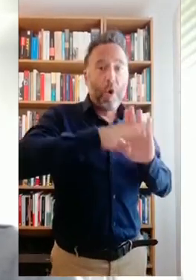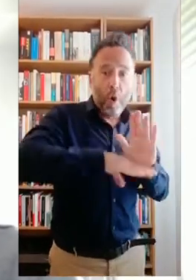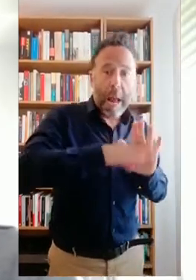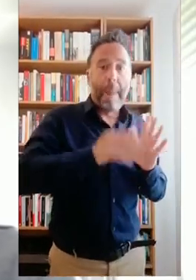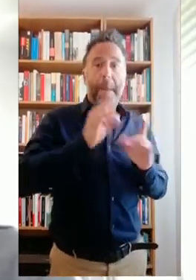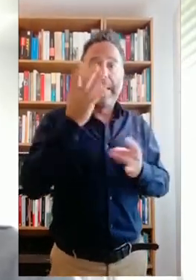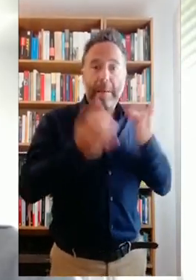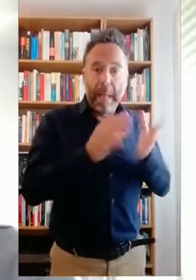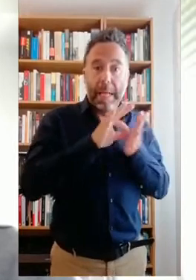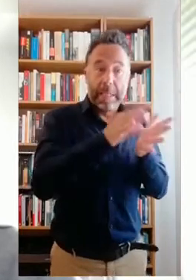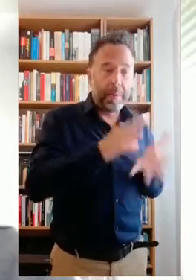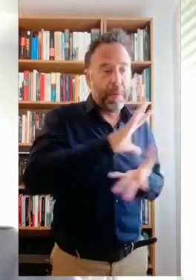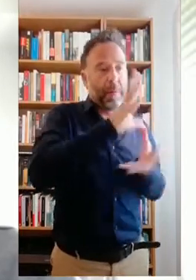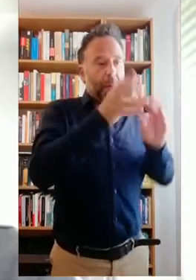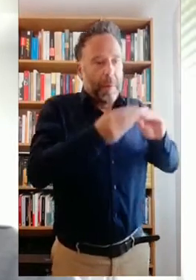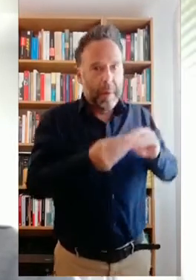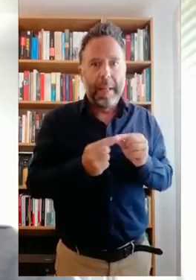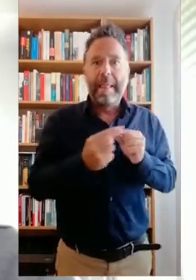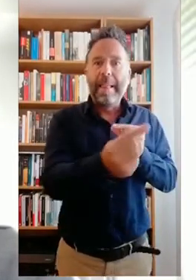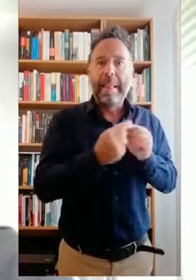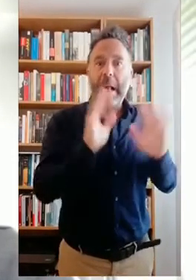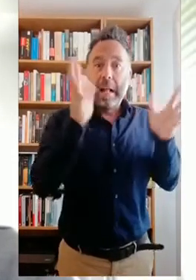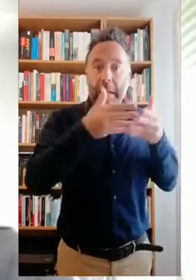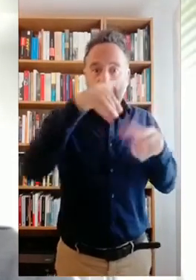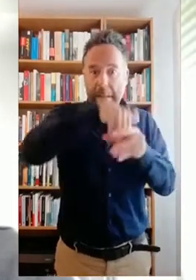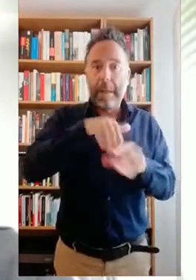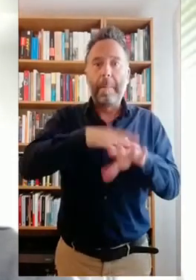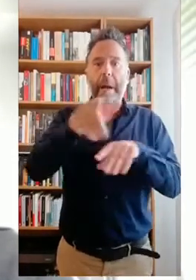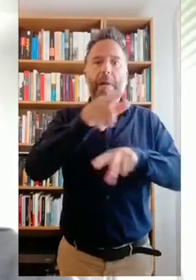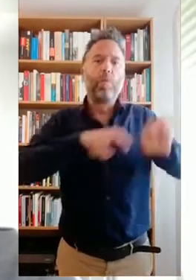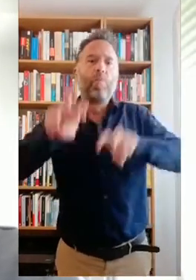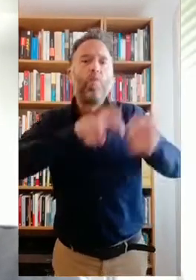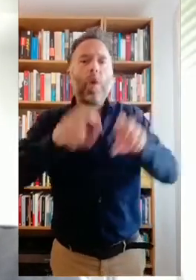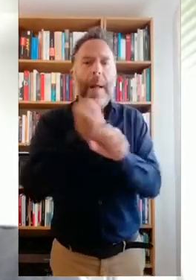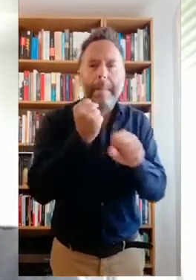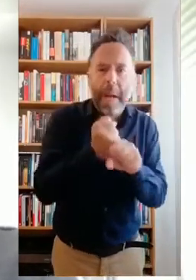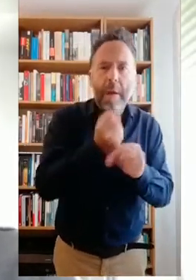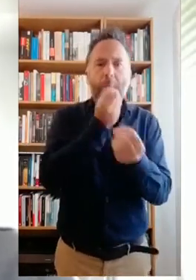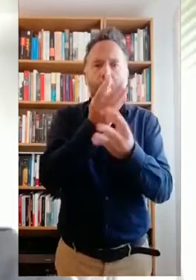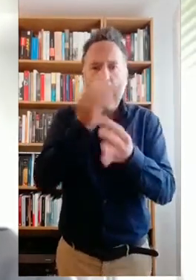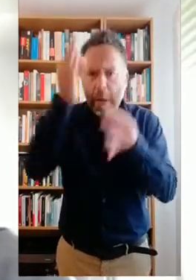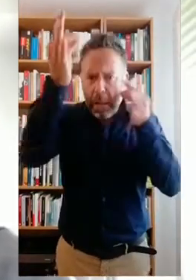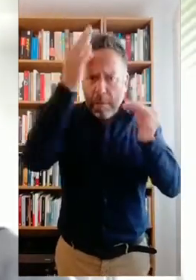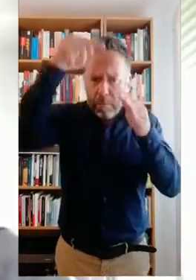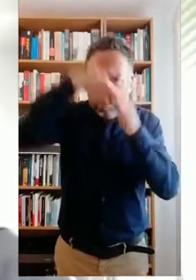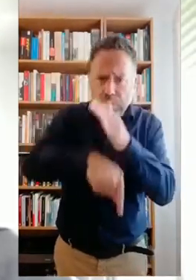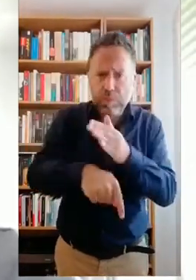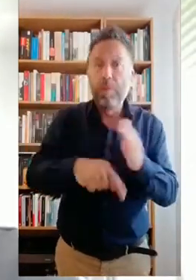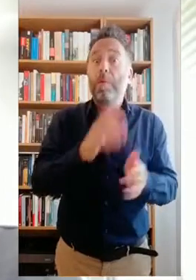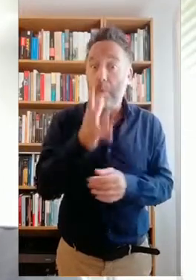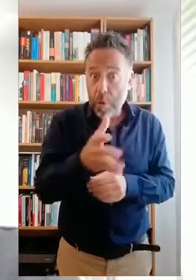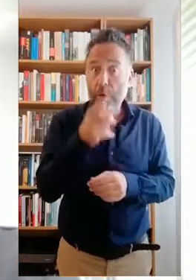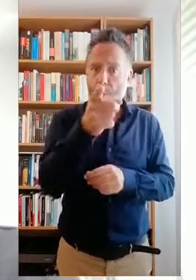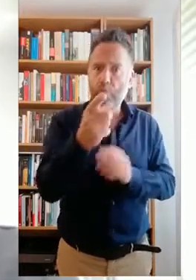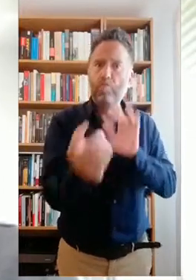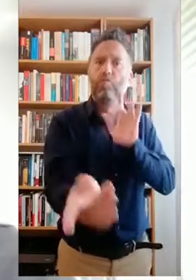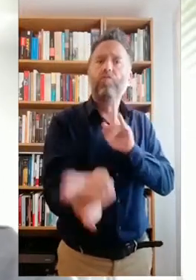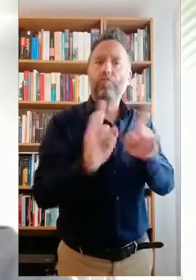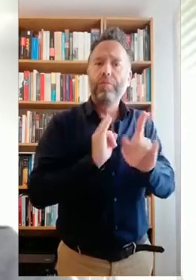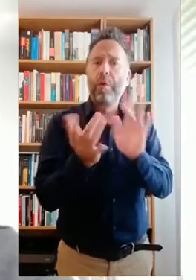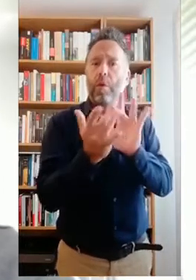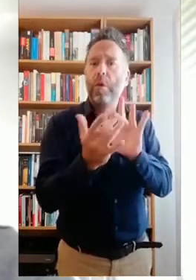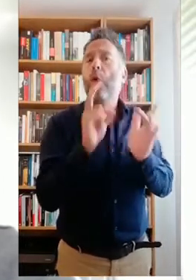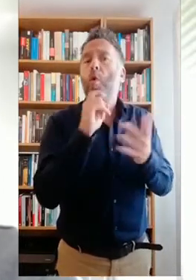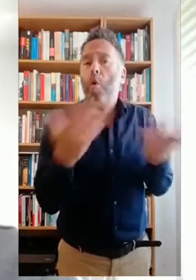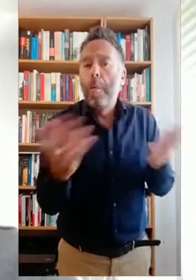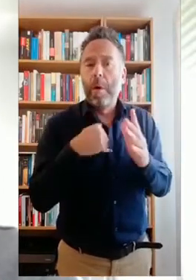puedan adquirir de forma telemática nuevas capacidades laborales, orientación en la búsqueda activa de empleo e información detallada. Para ello, podéis poneros